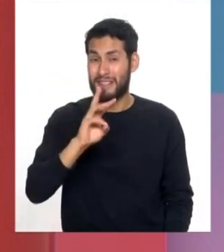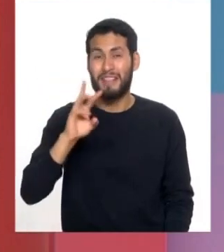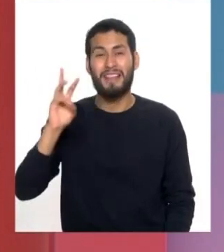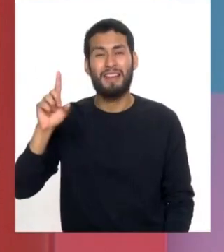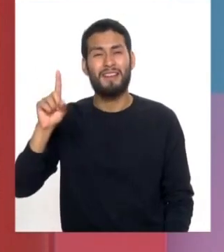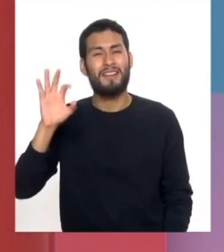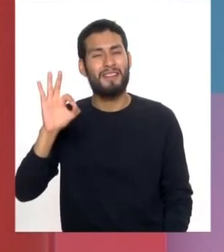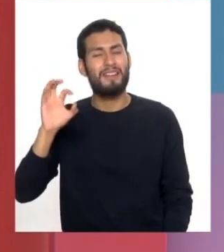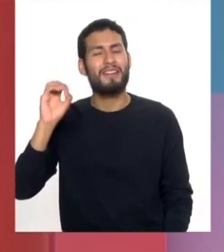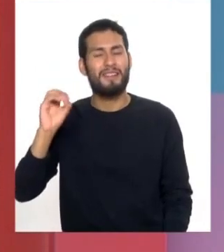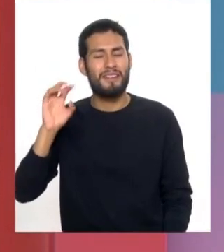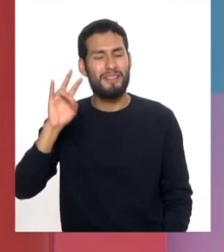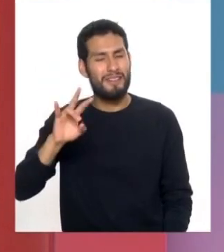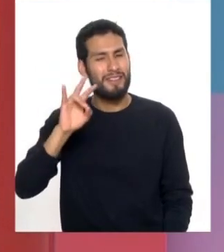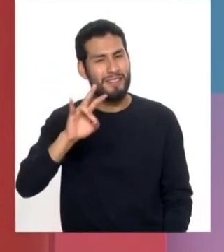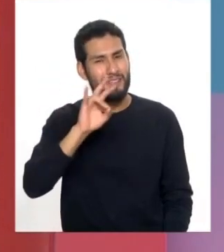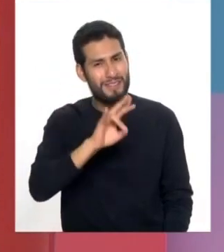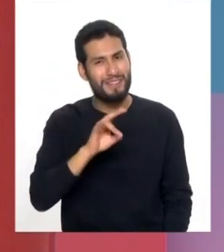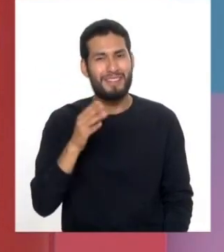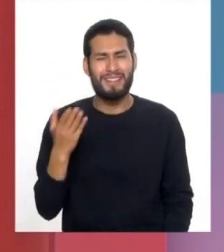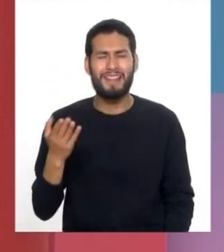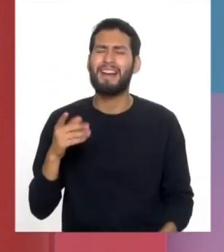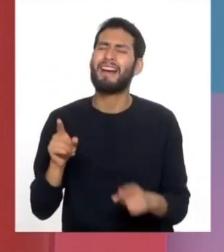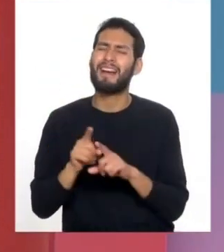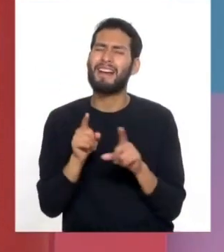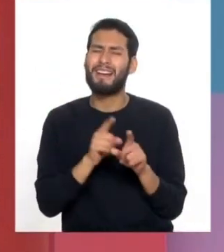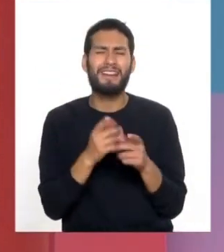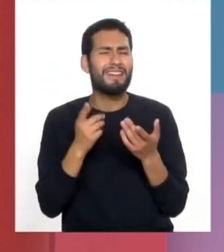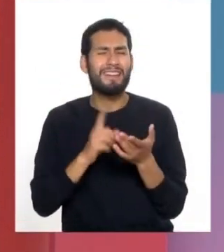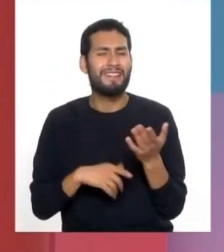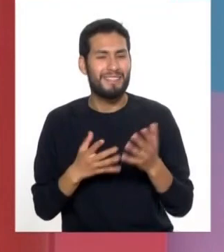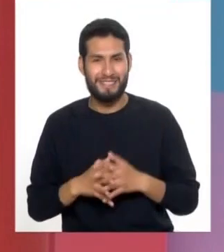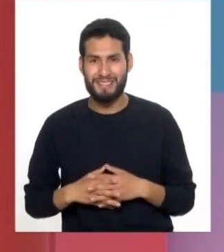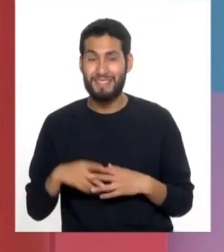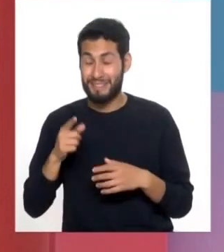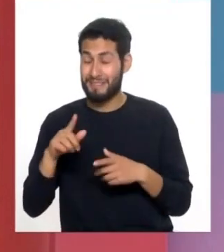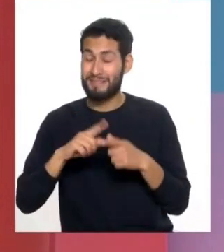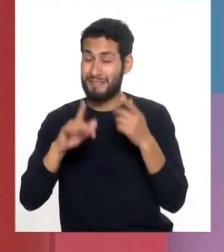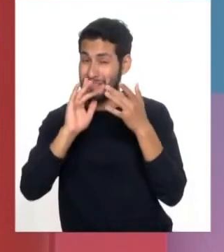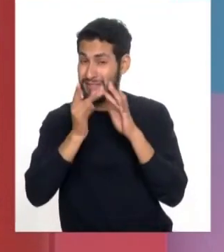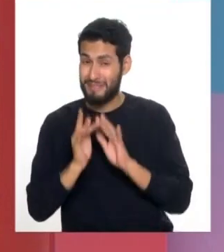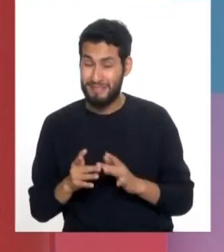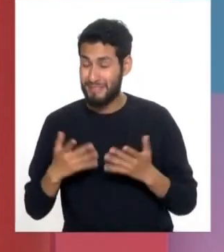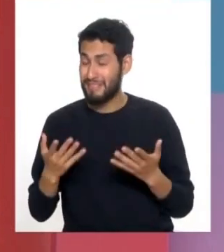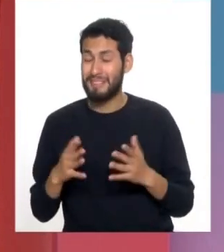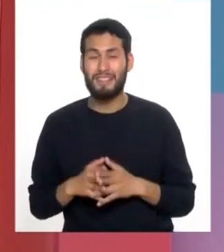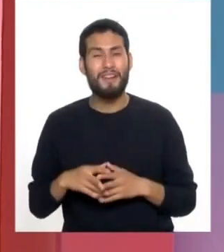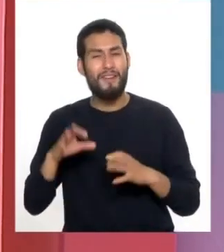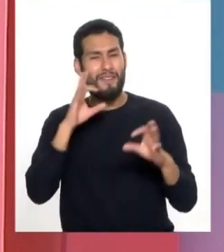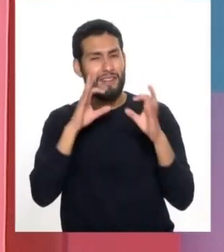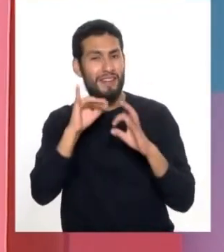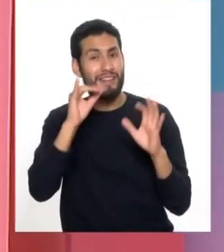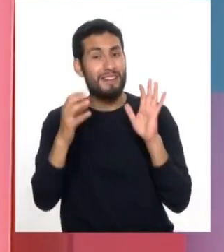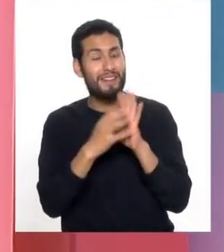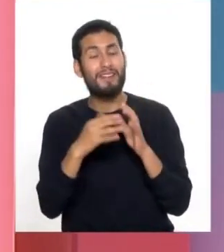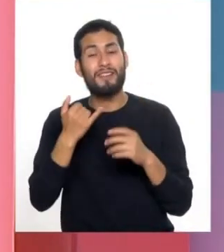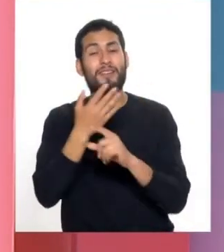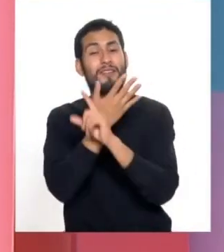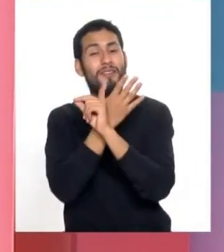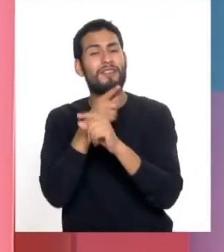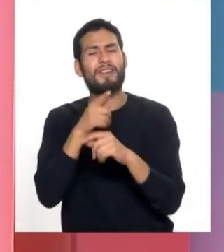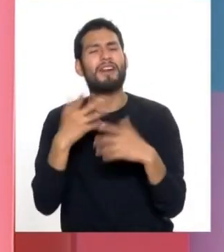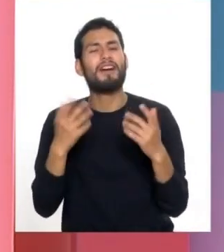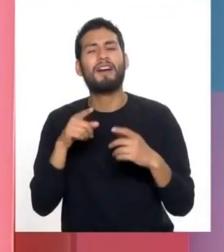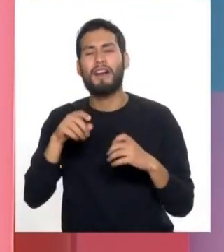619-0777. Y por supuesto también nos pueden escribir a través de nuestras redes sociales, Facebook, Instagram y Twitter de